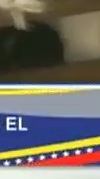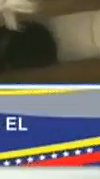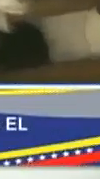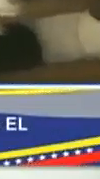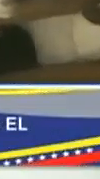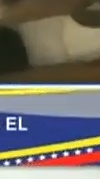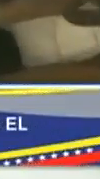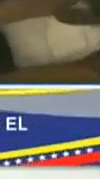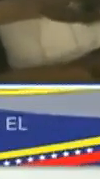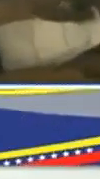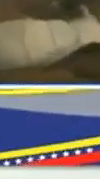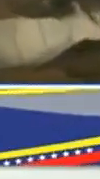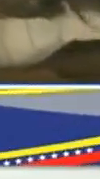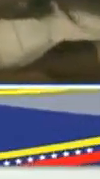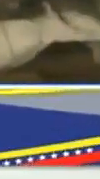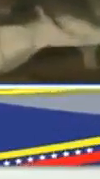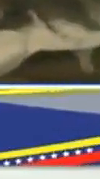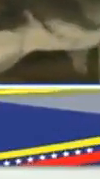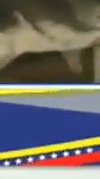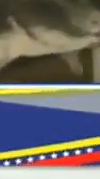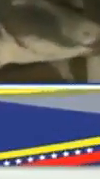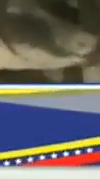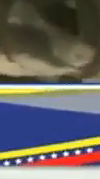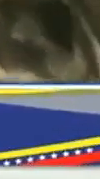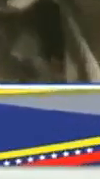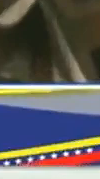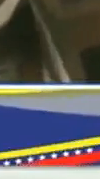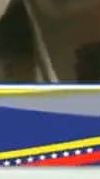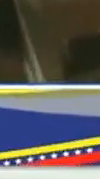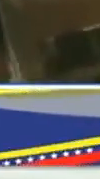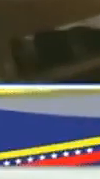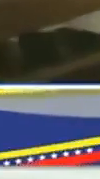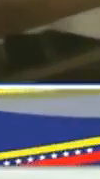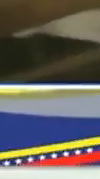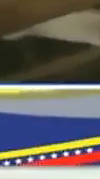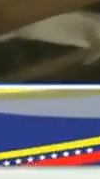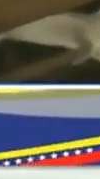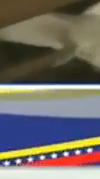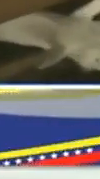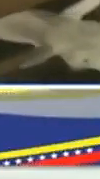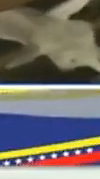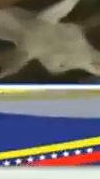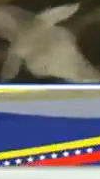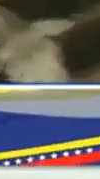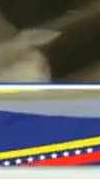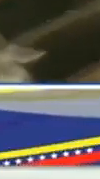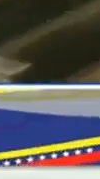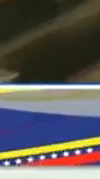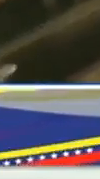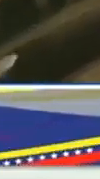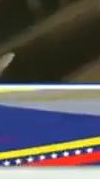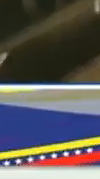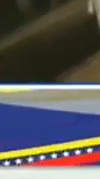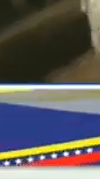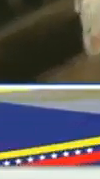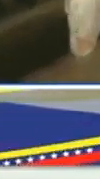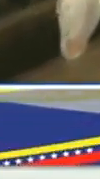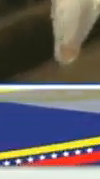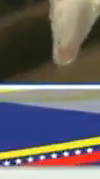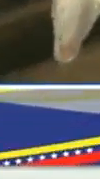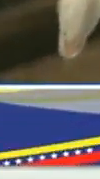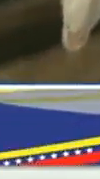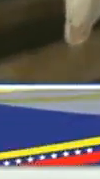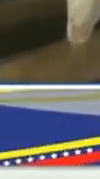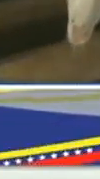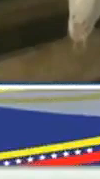es producto de ese acompañamiento que en los últimos años en momentos de bloqueo, de sanciones y de embargo, Venezuela ha sacado el pecho. Lo han